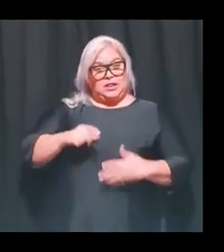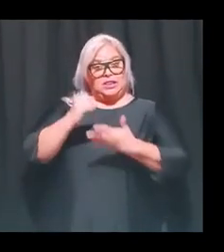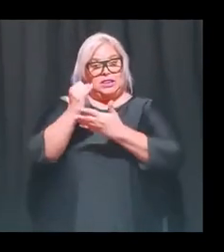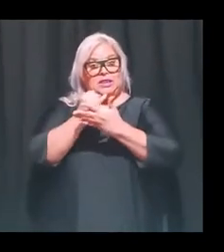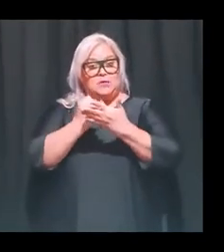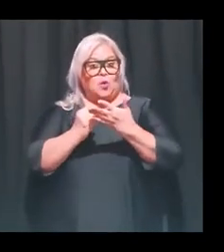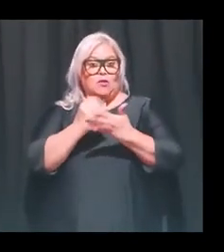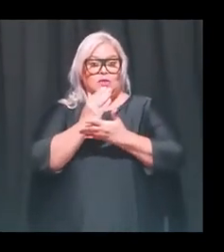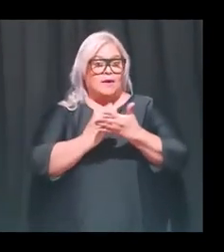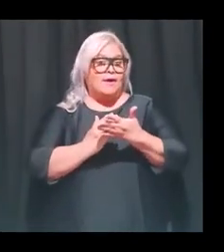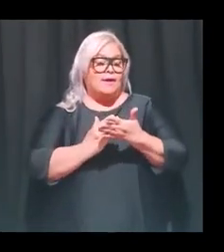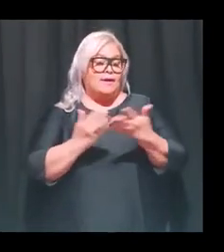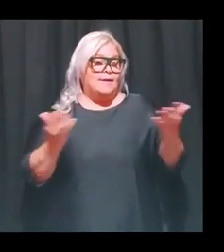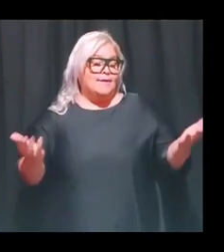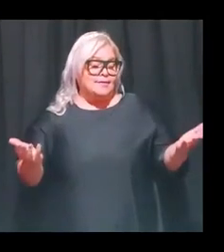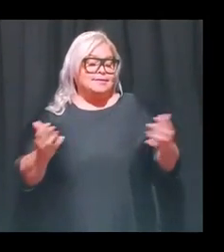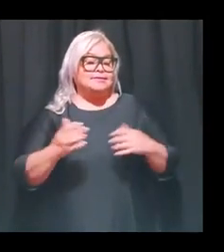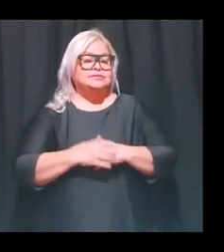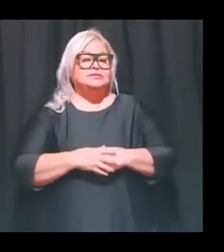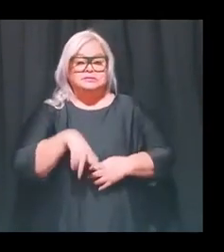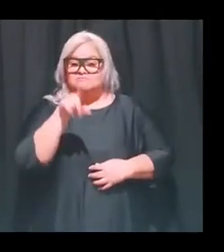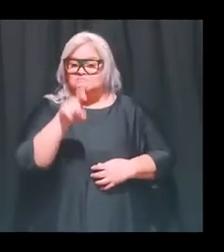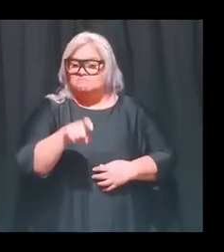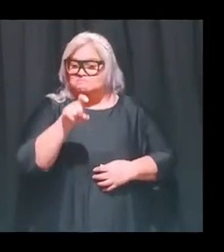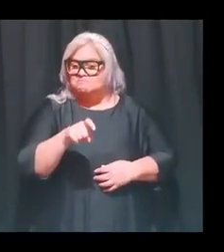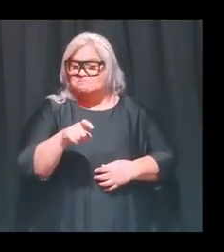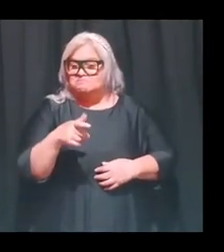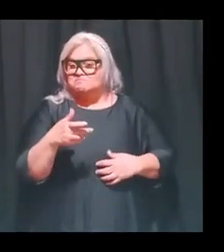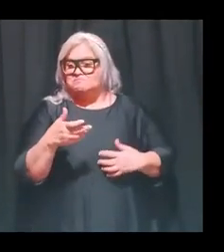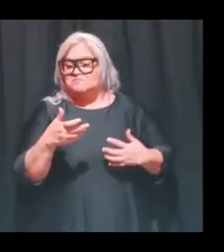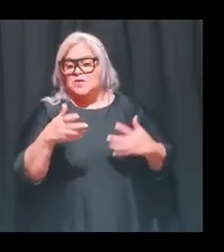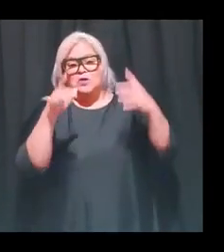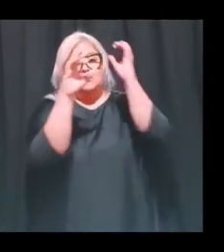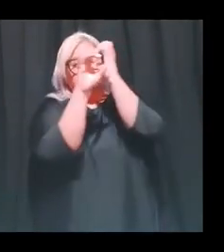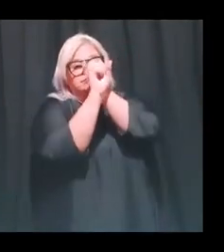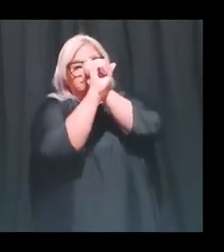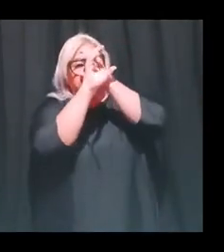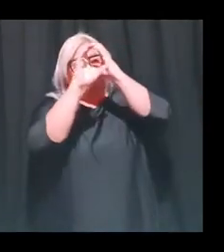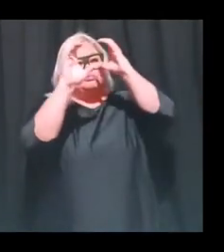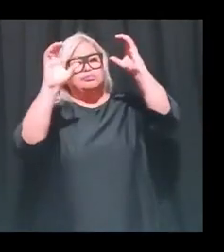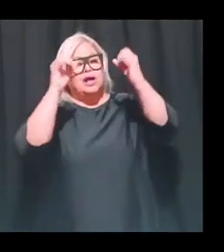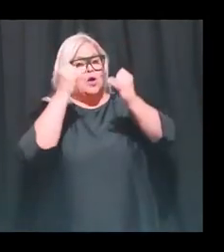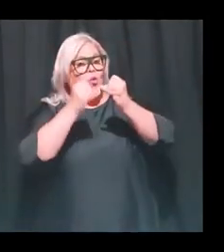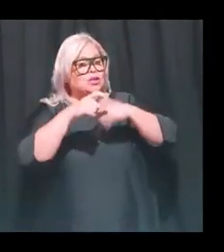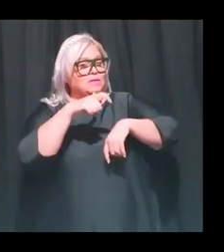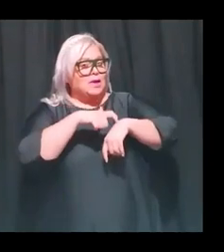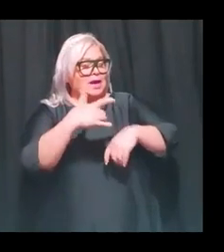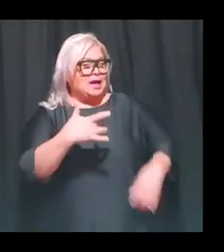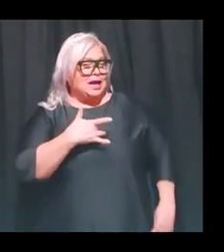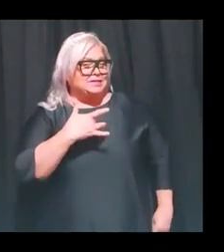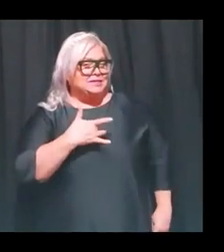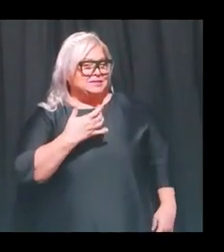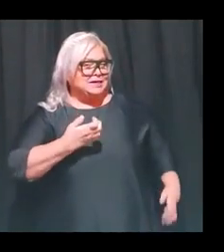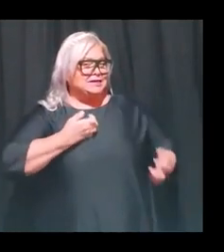Una parte, uno tenía que imaginarse la última vez que uno sintió